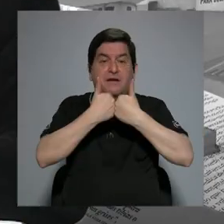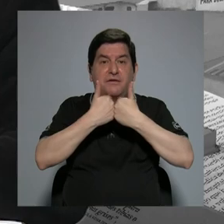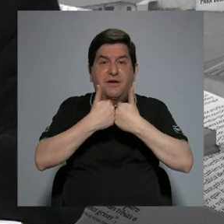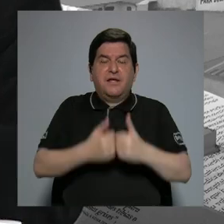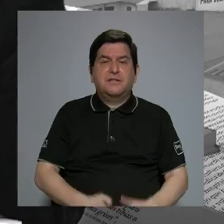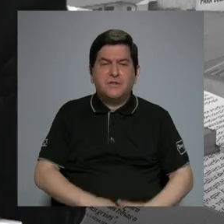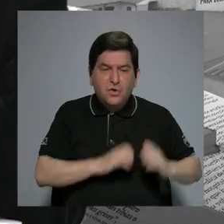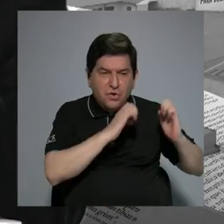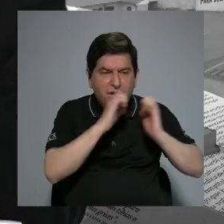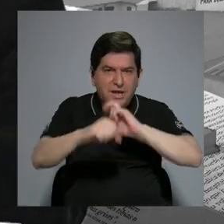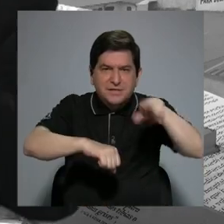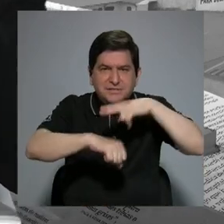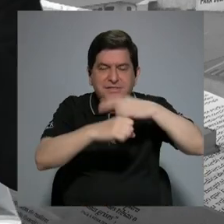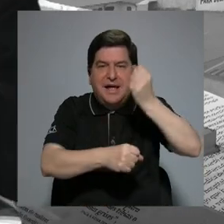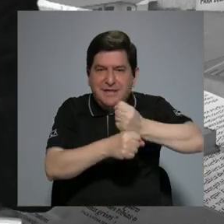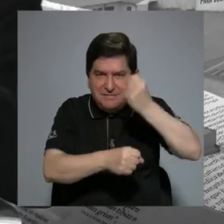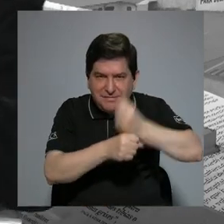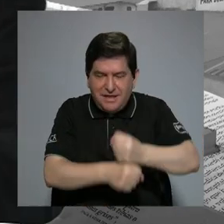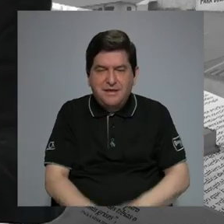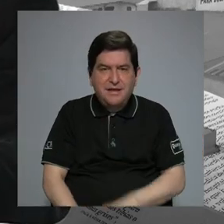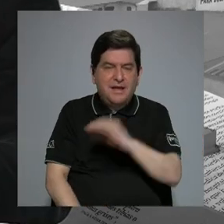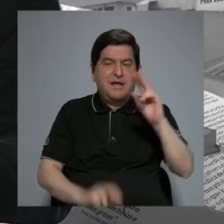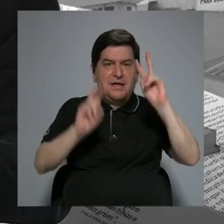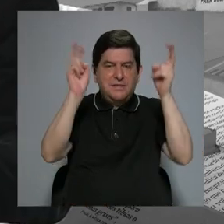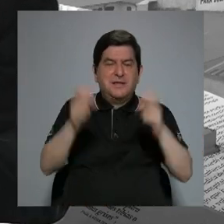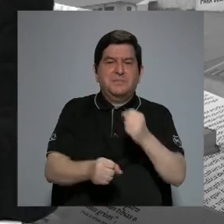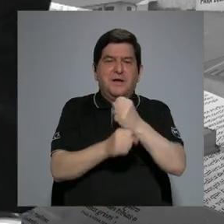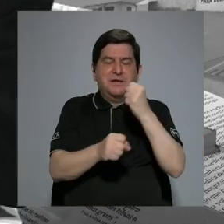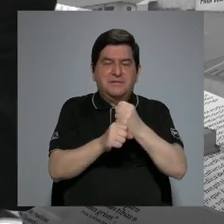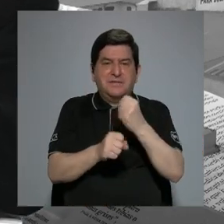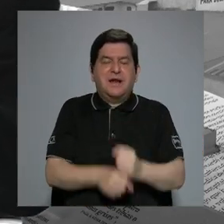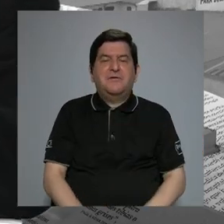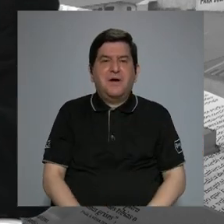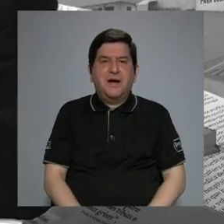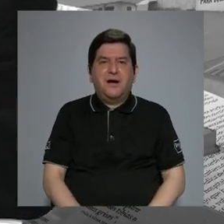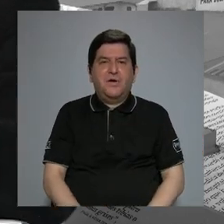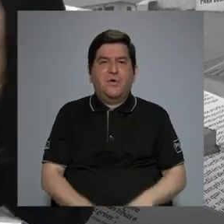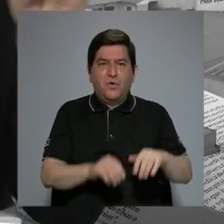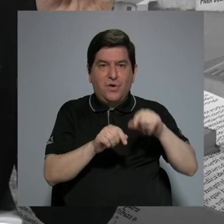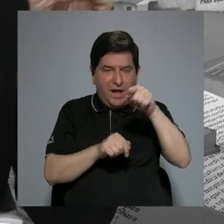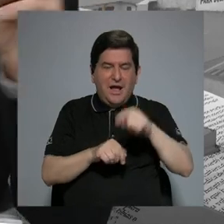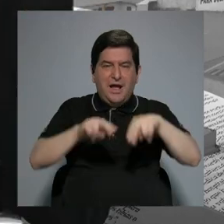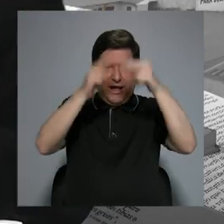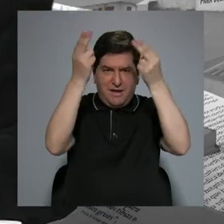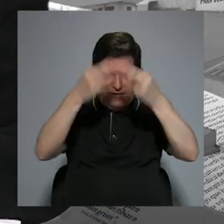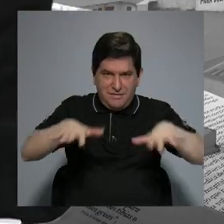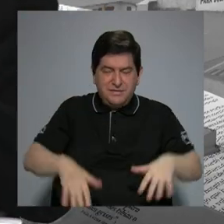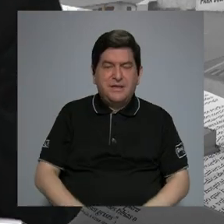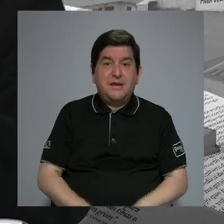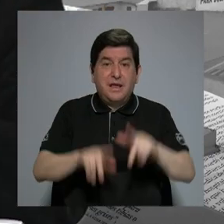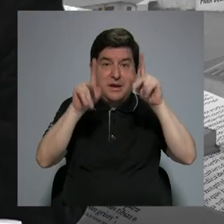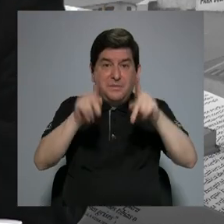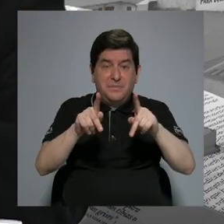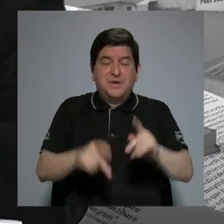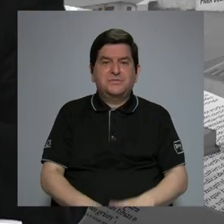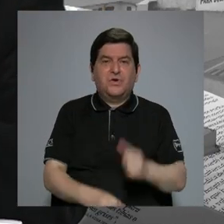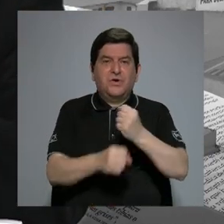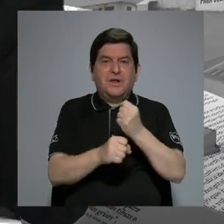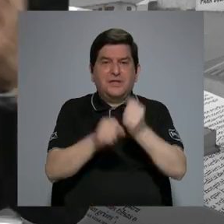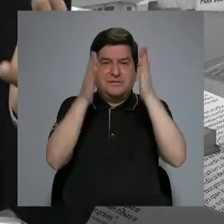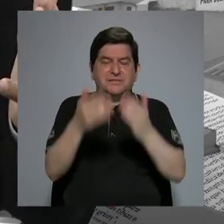en la Estrategia Nacional de Empleo y en materia de trabajo virtual, de que a la gente freelancer, o a los que son